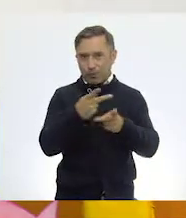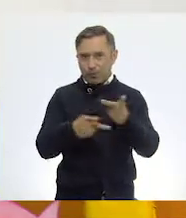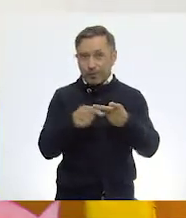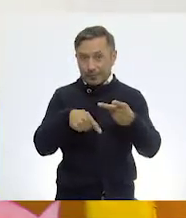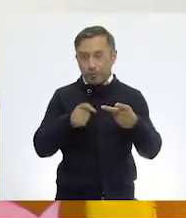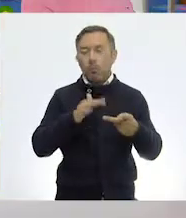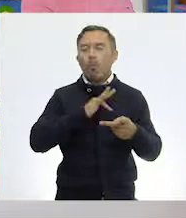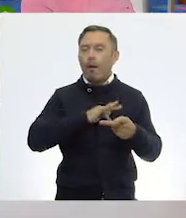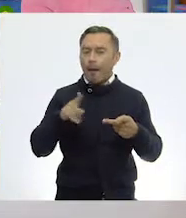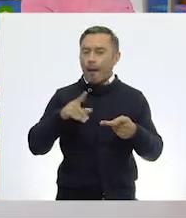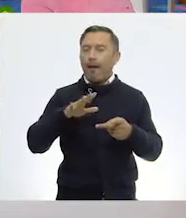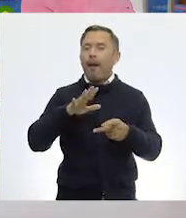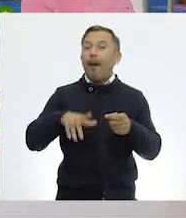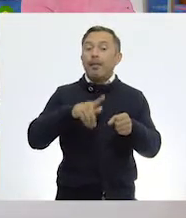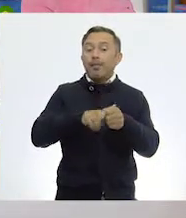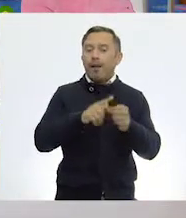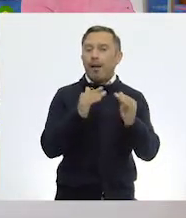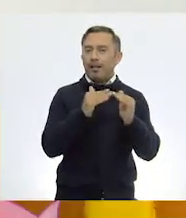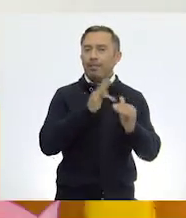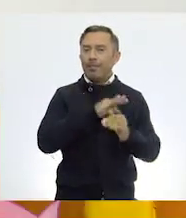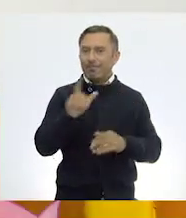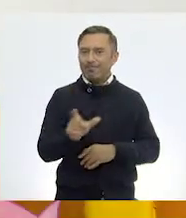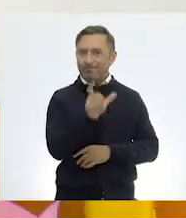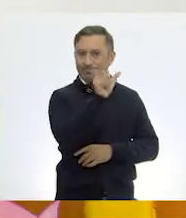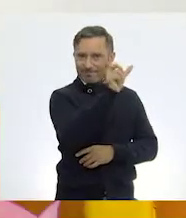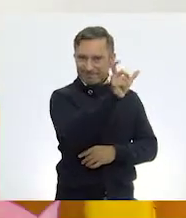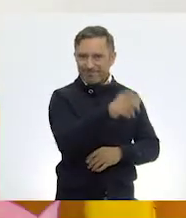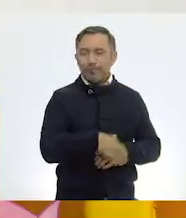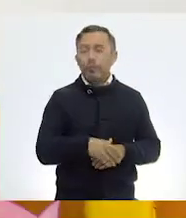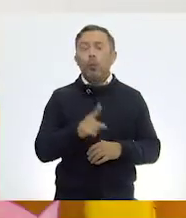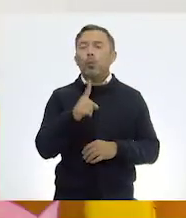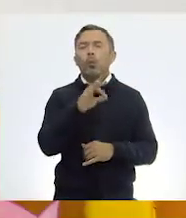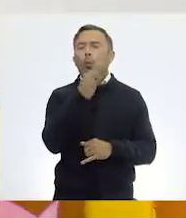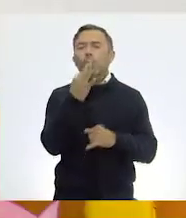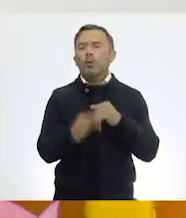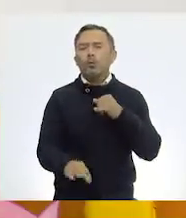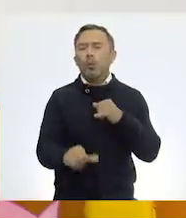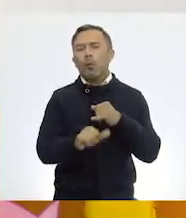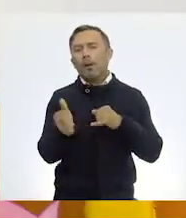Para finalizar, les voy a enseñar esta palabra. ¿Cuál es la palabra?